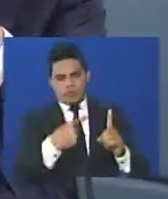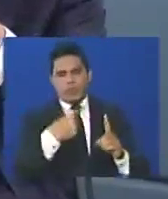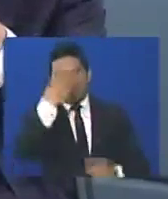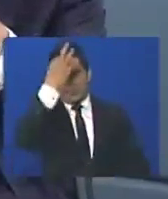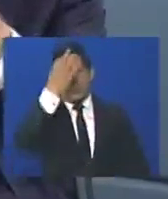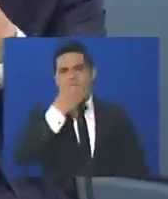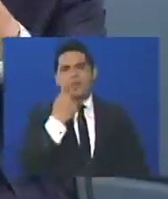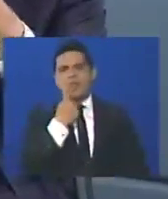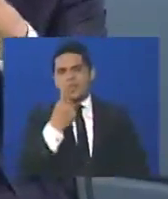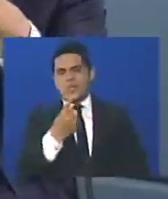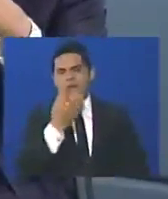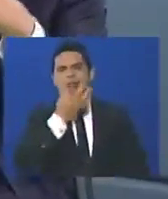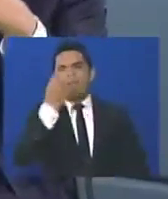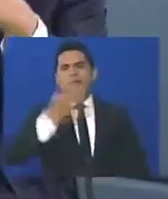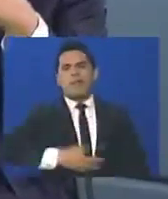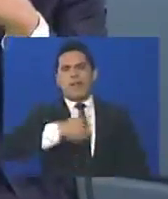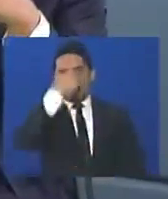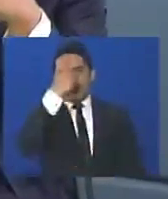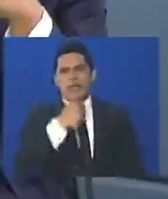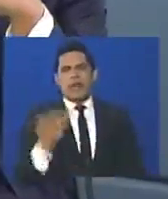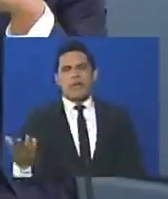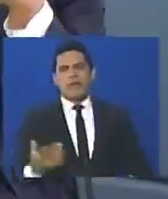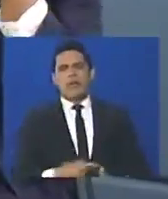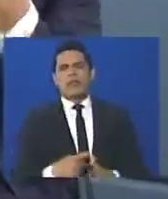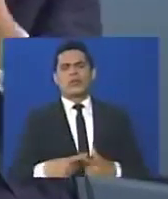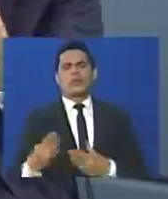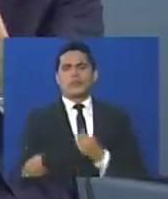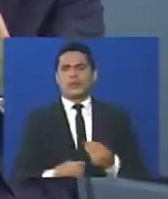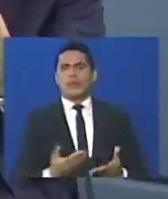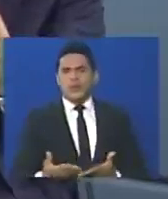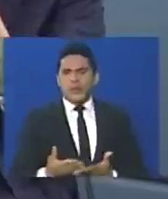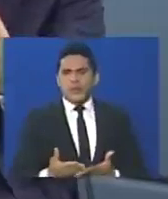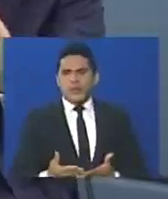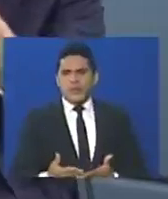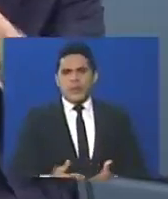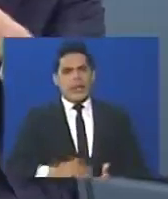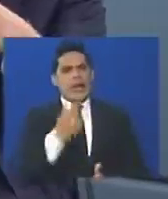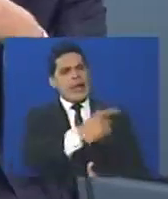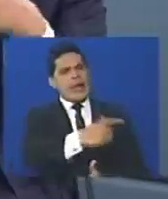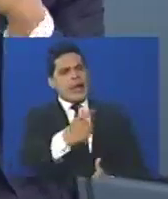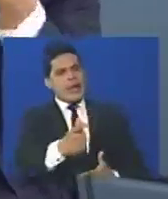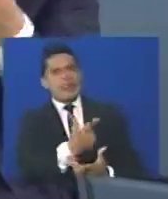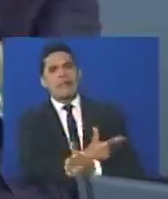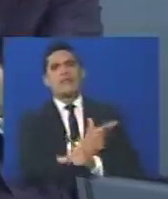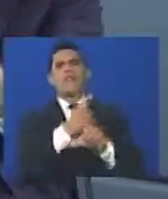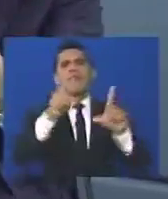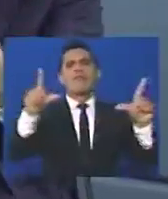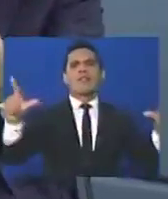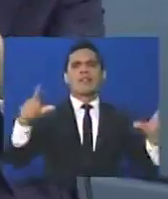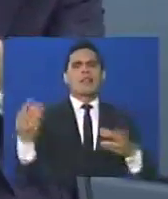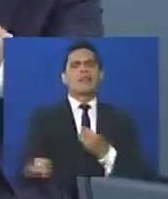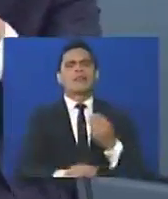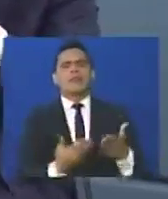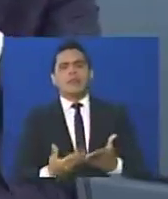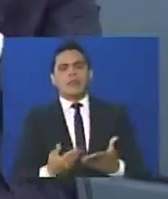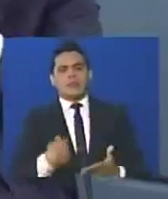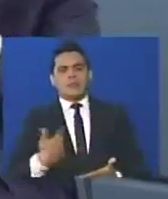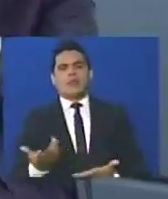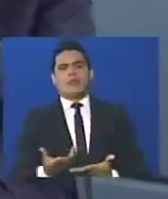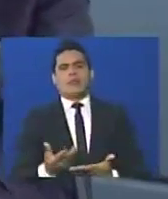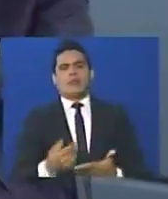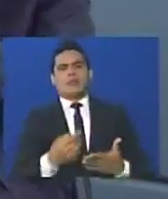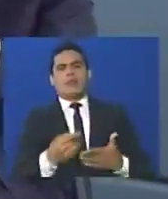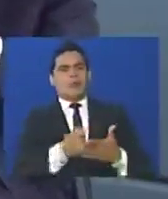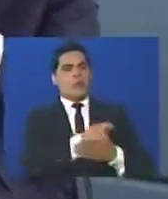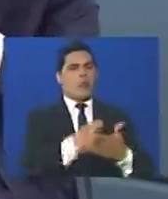pero yo no tengo ninguna manera de limitar a la gente en su libertad, de limitar a la gente en su movilidad. Entonces,